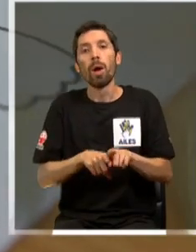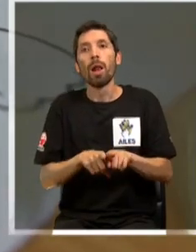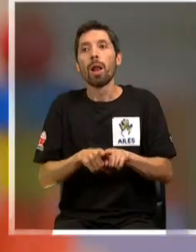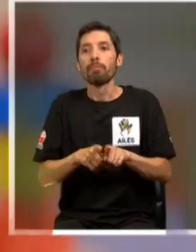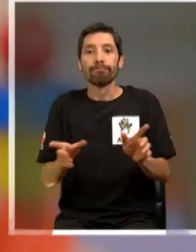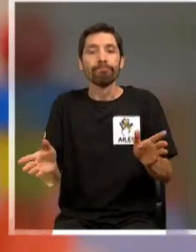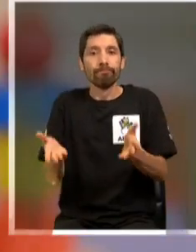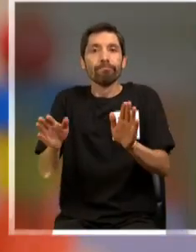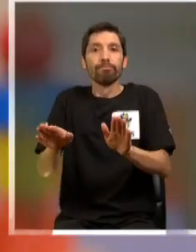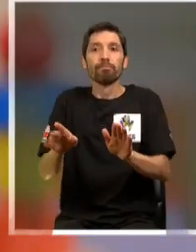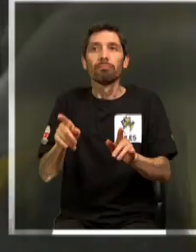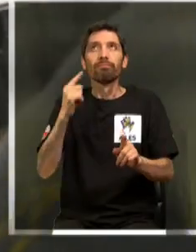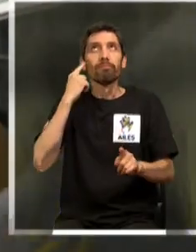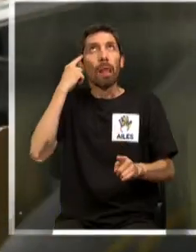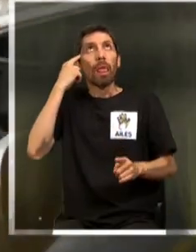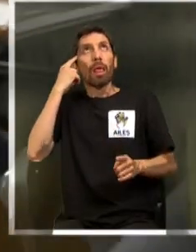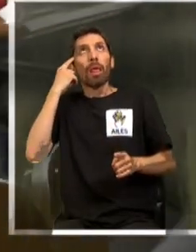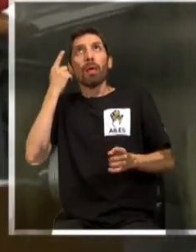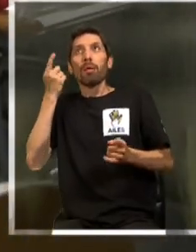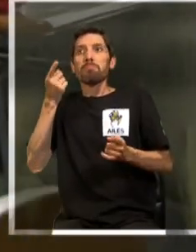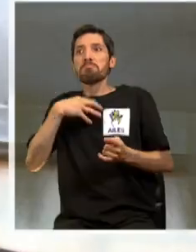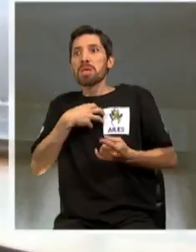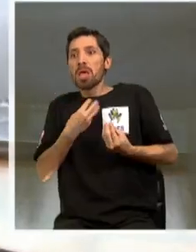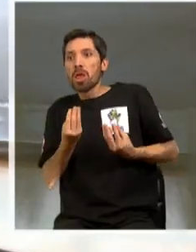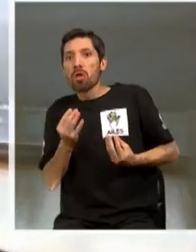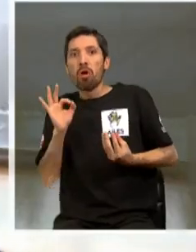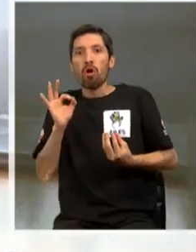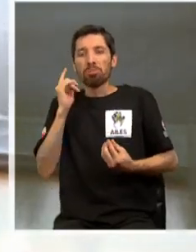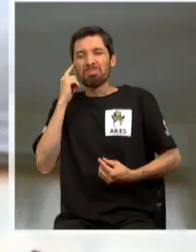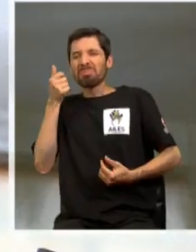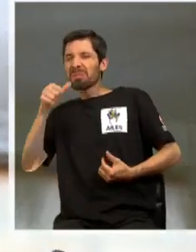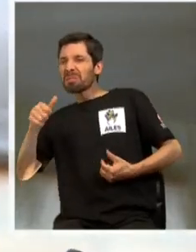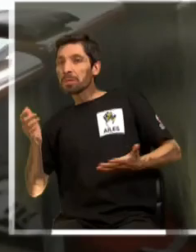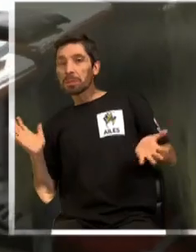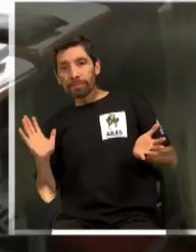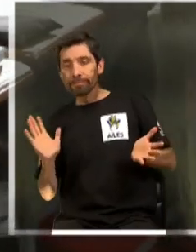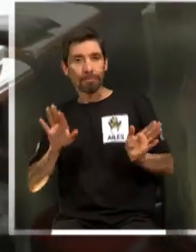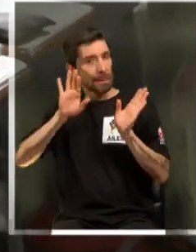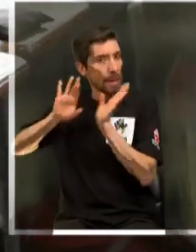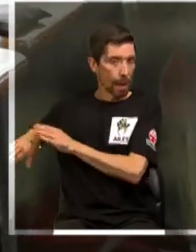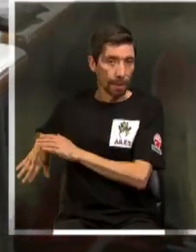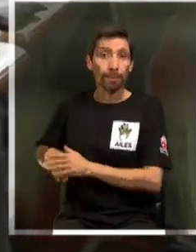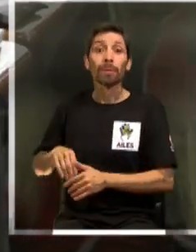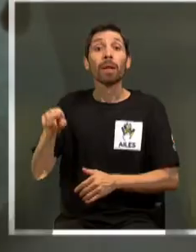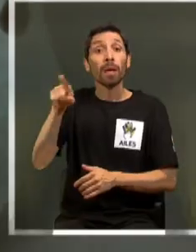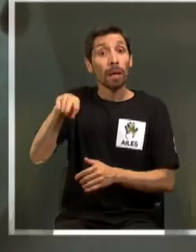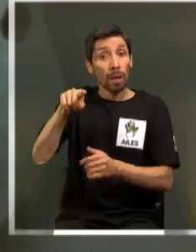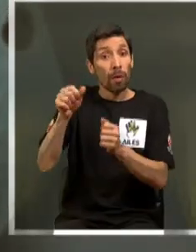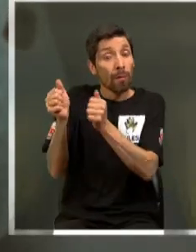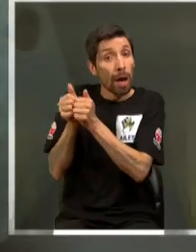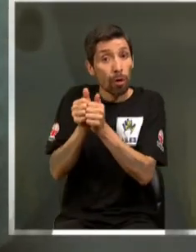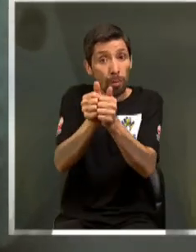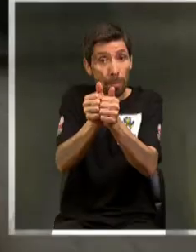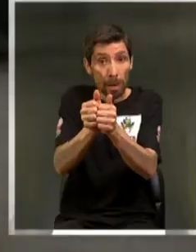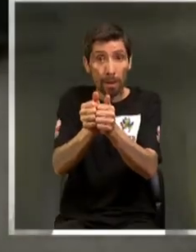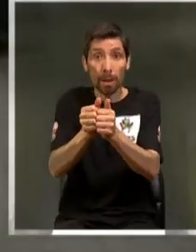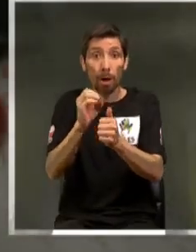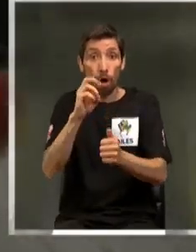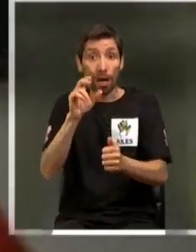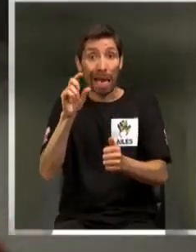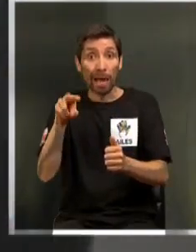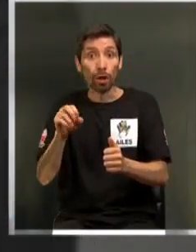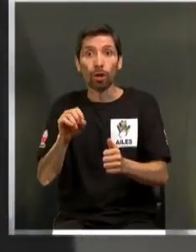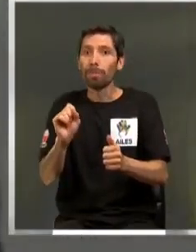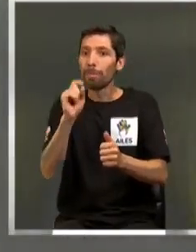sacar un poco los prejuicios y los miedos. También ellos van a acompañar a Orlando en el primer proceso de